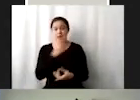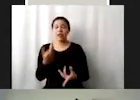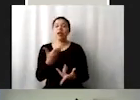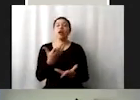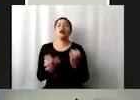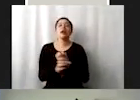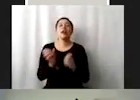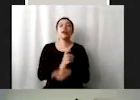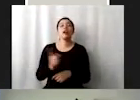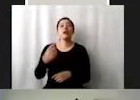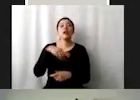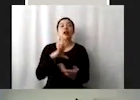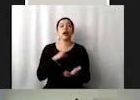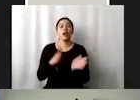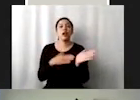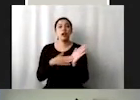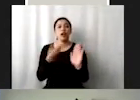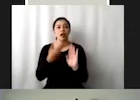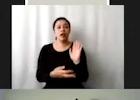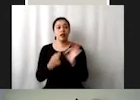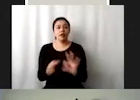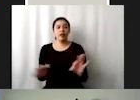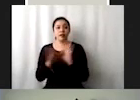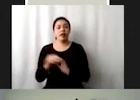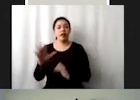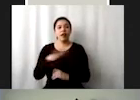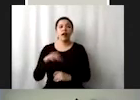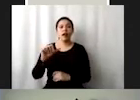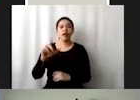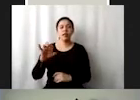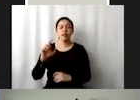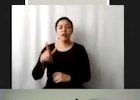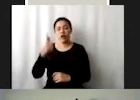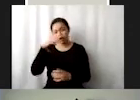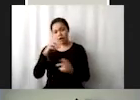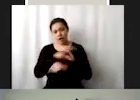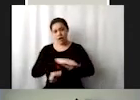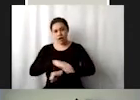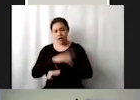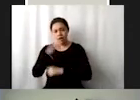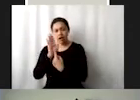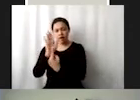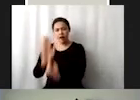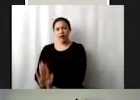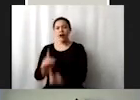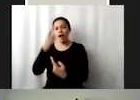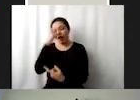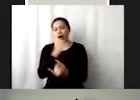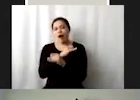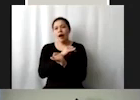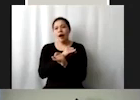existió un papel fundamental de la sociedad civil en su diseño que está reflejado a lo largo de toda la agenda 2030